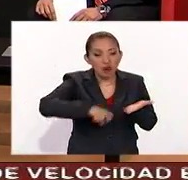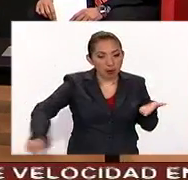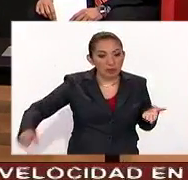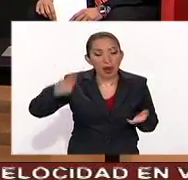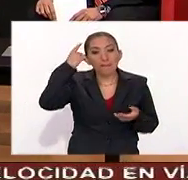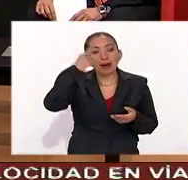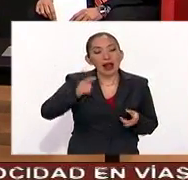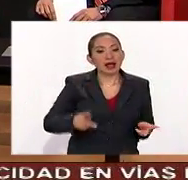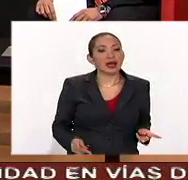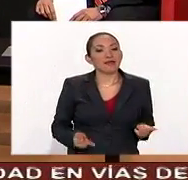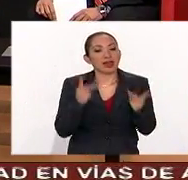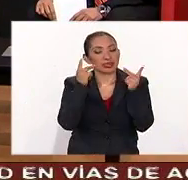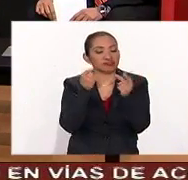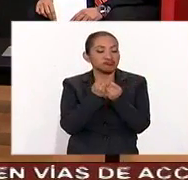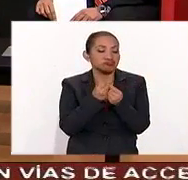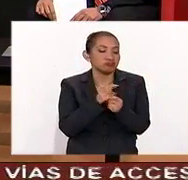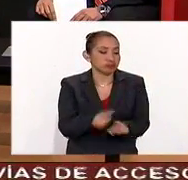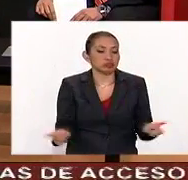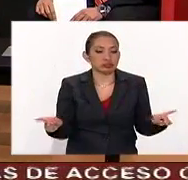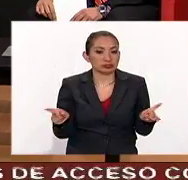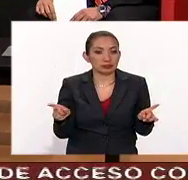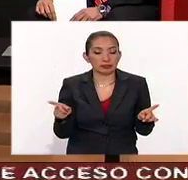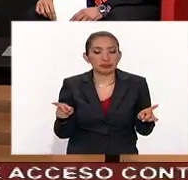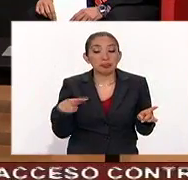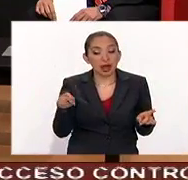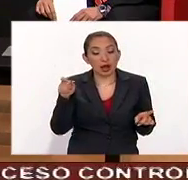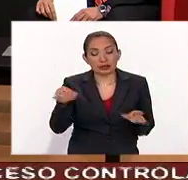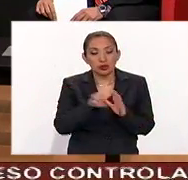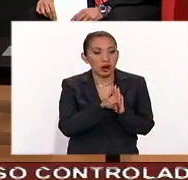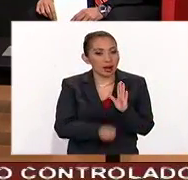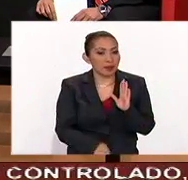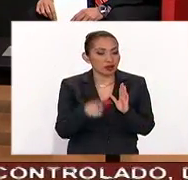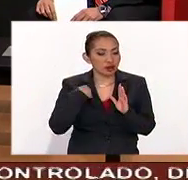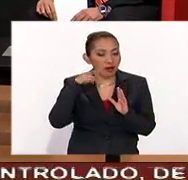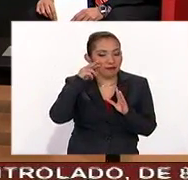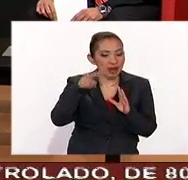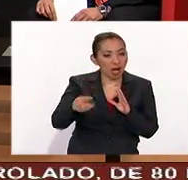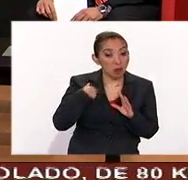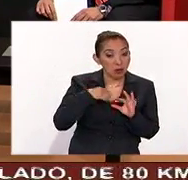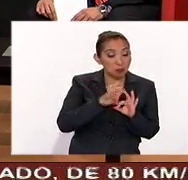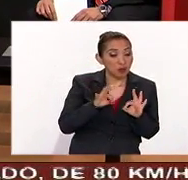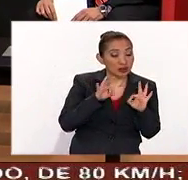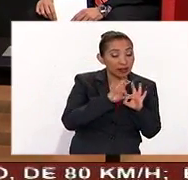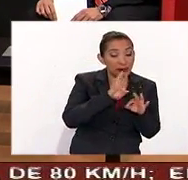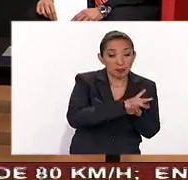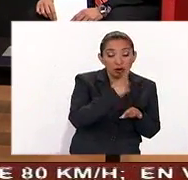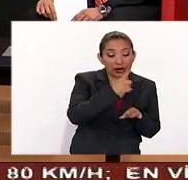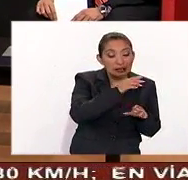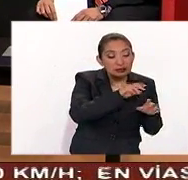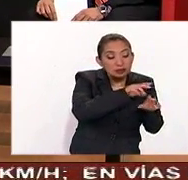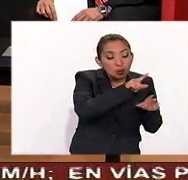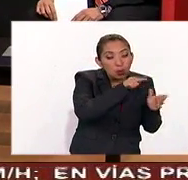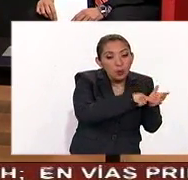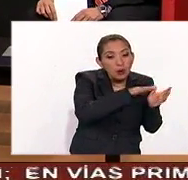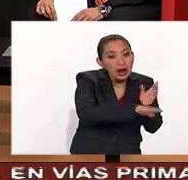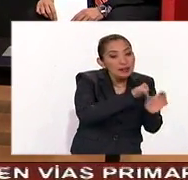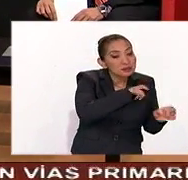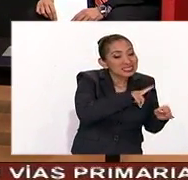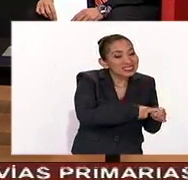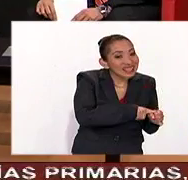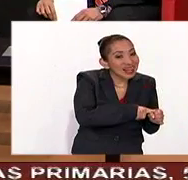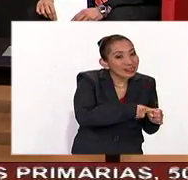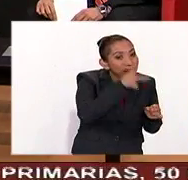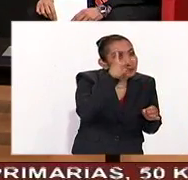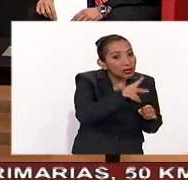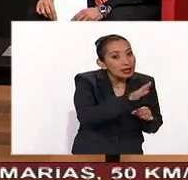para el que vende en fin pero ese es un ejemplo que yo lo considero emblemático porque es una zona exclusiva de la Ciudad de México